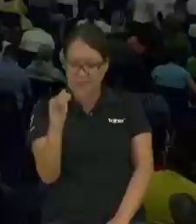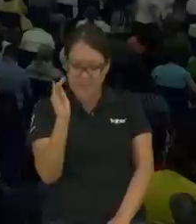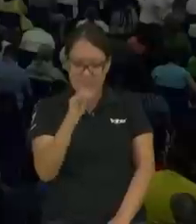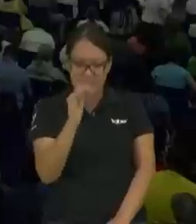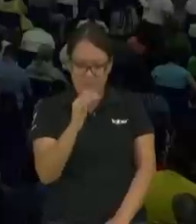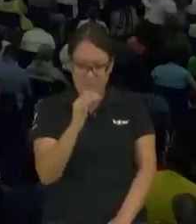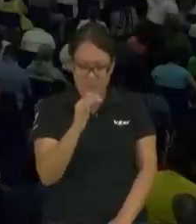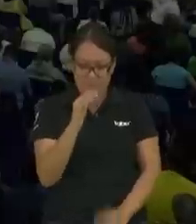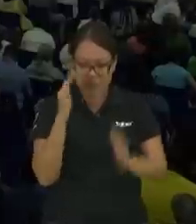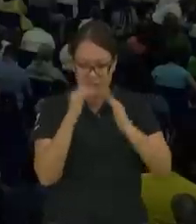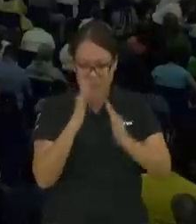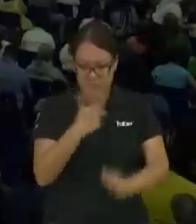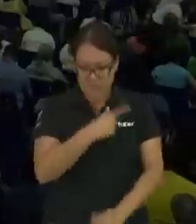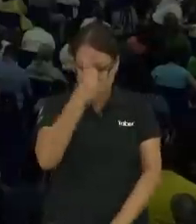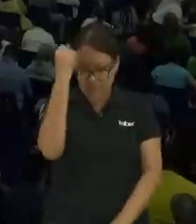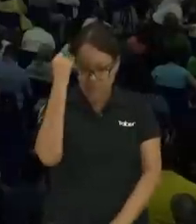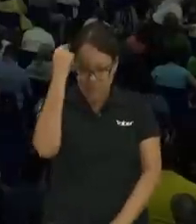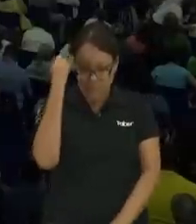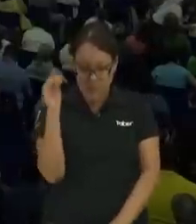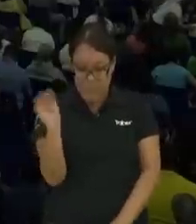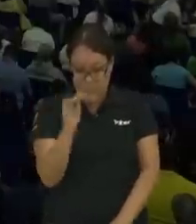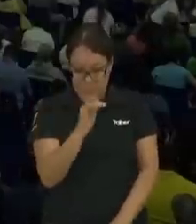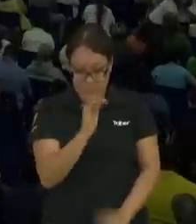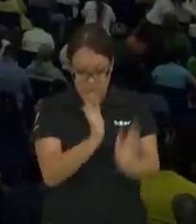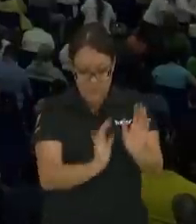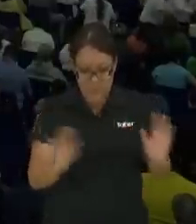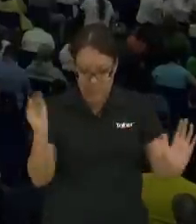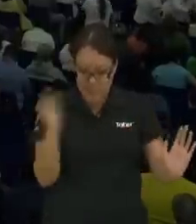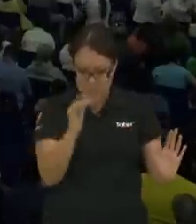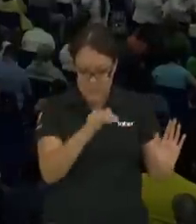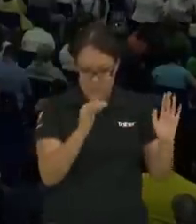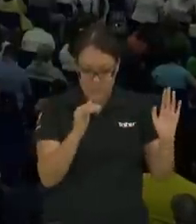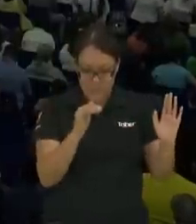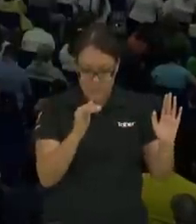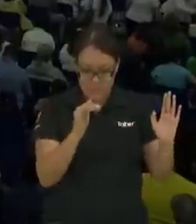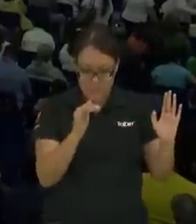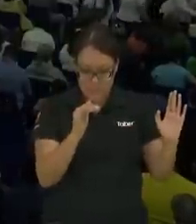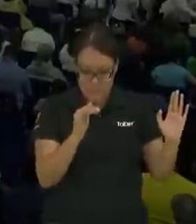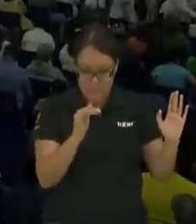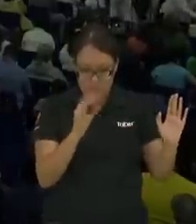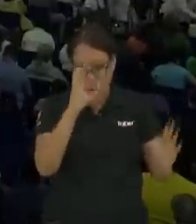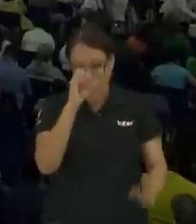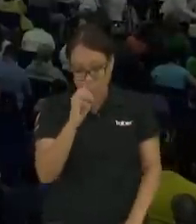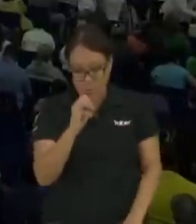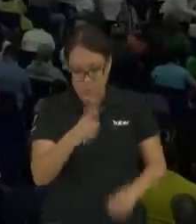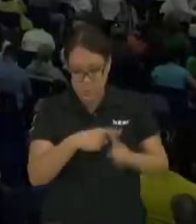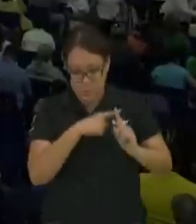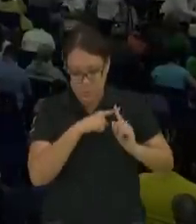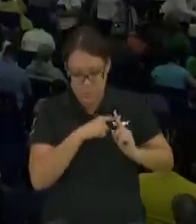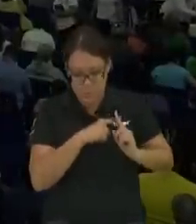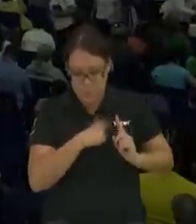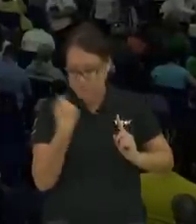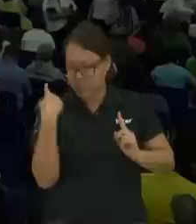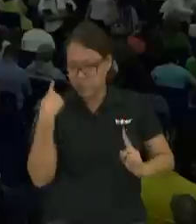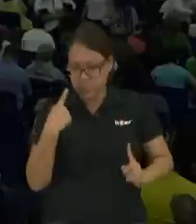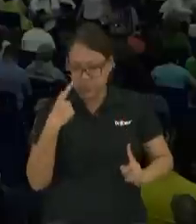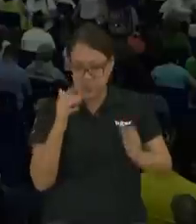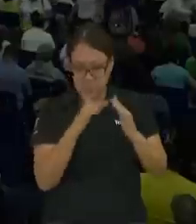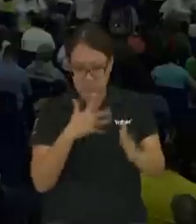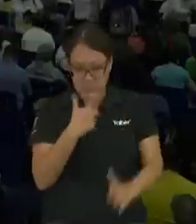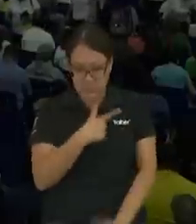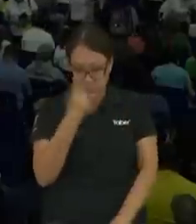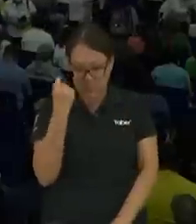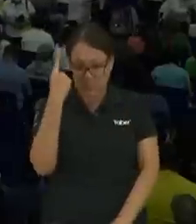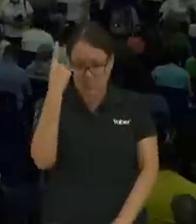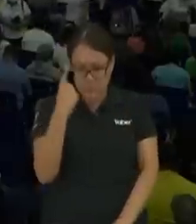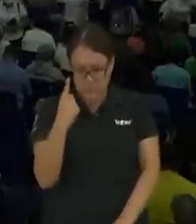hemos aprendido señor que cuando instruimos a los niños o a los recién convertidos entenderemos que de más estimo es